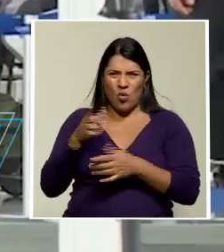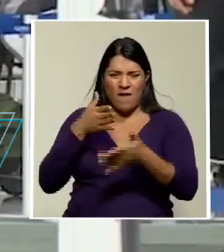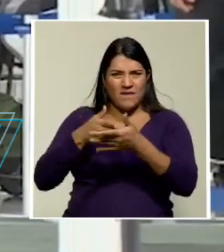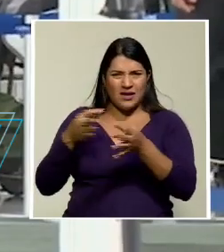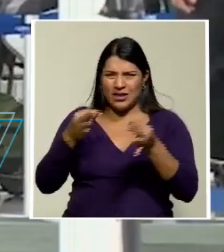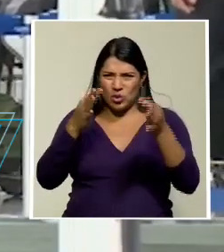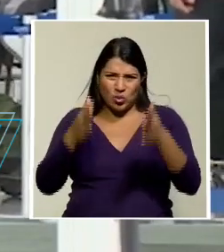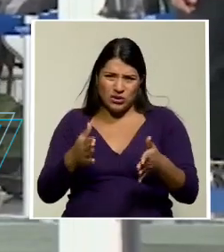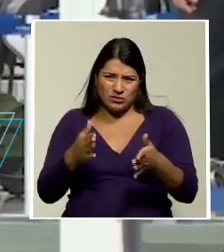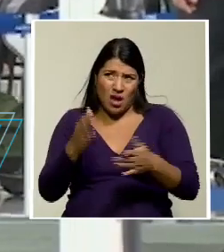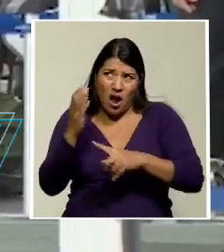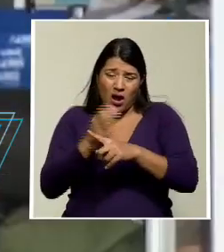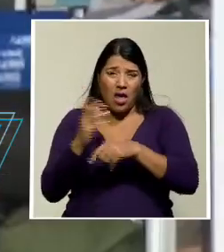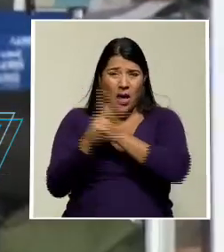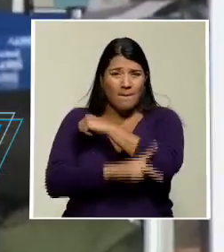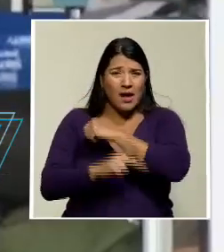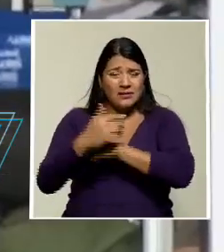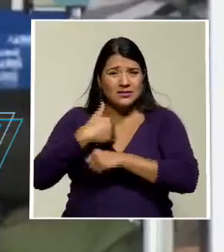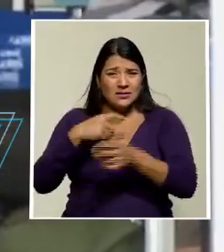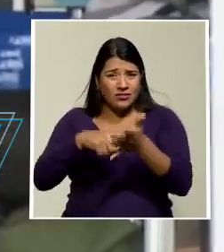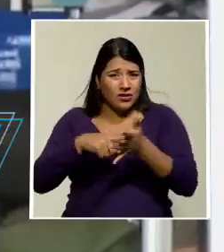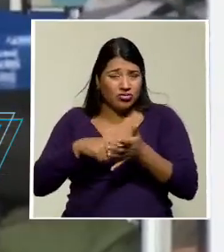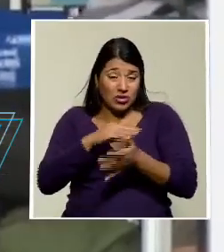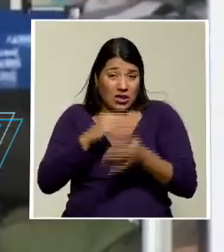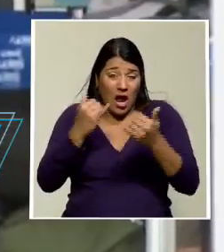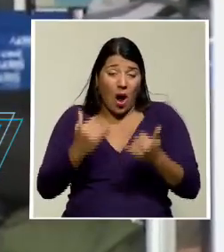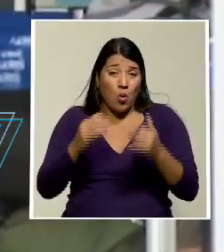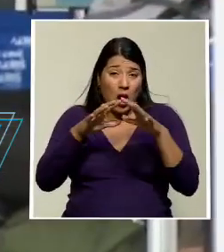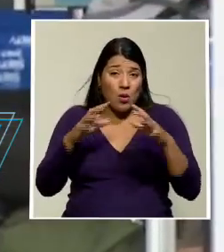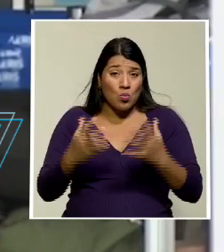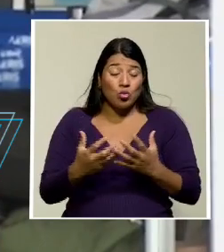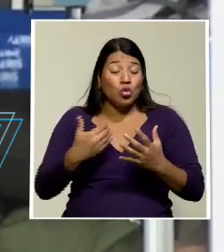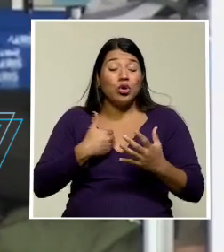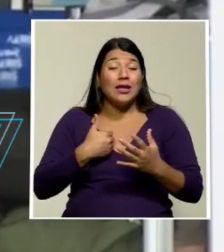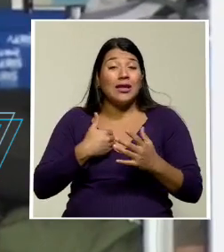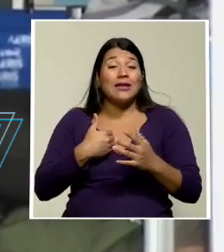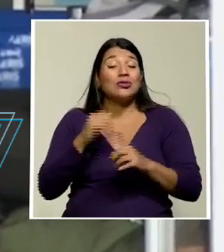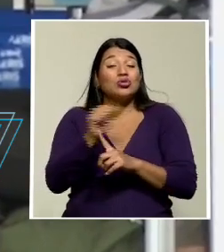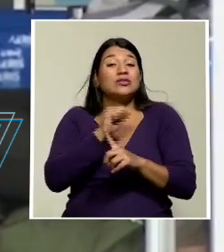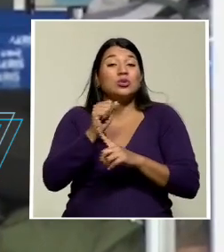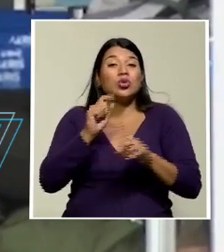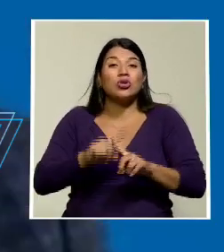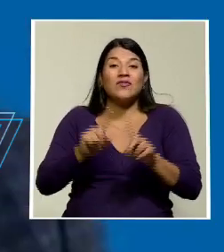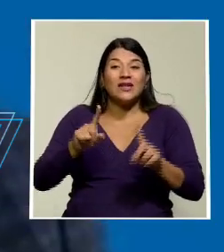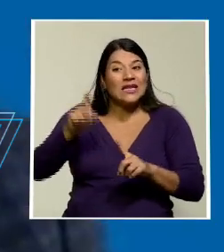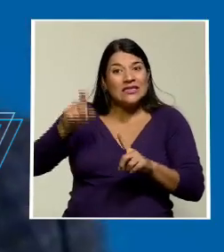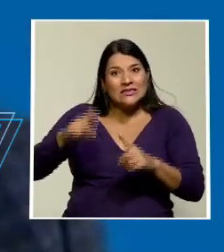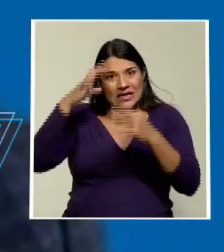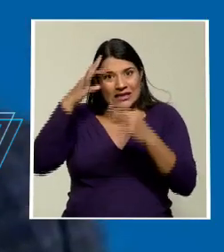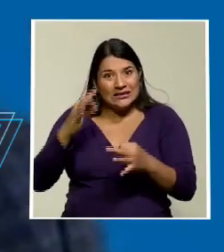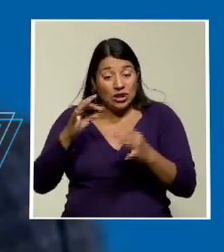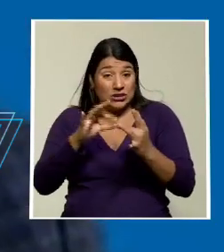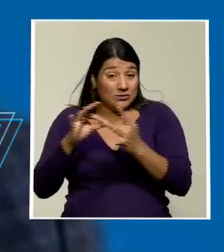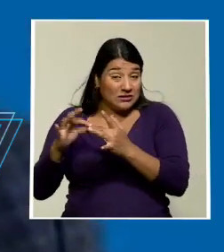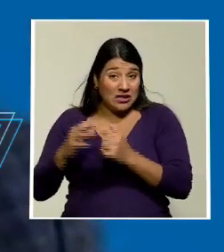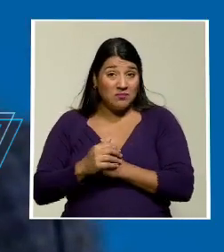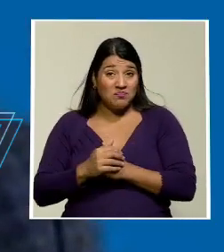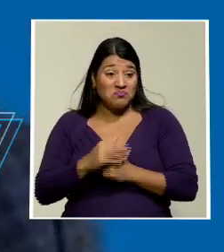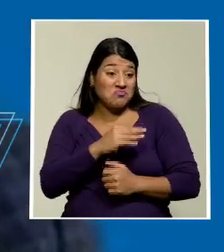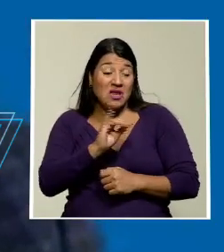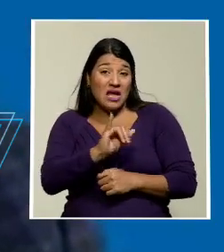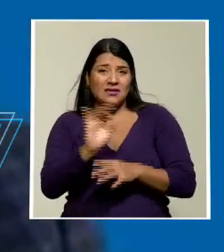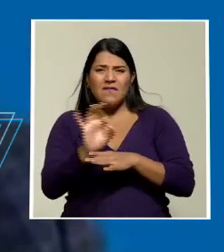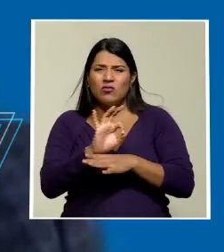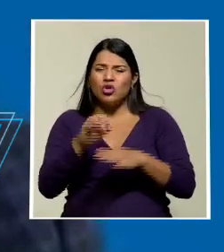exigencias y recalca que el mundo está atravesando una situación excepcional que necesita medidas especiales. Y así es como ha estado funcionando muchos